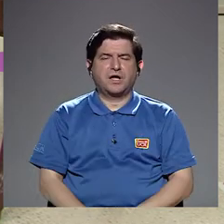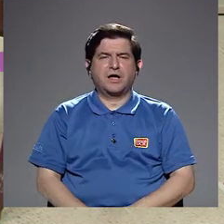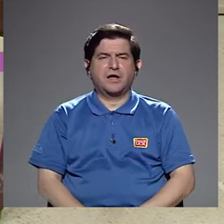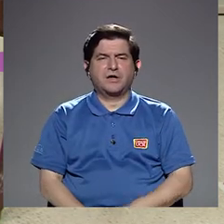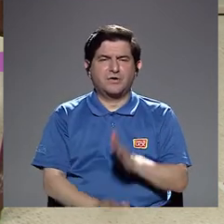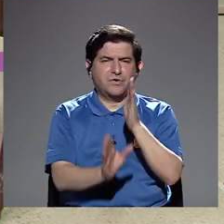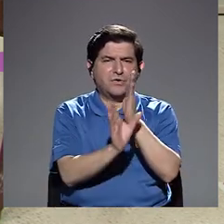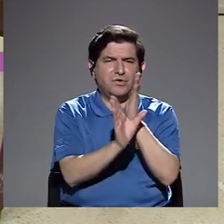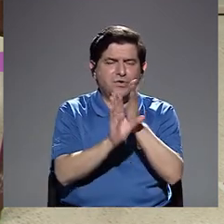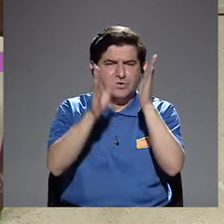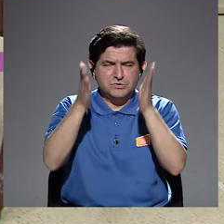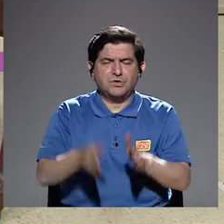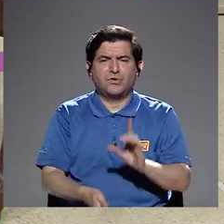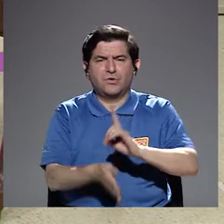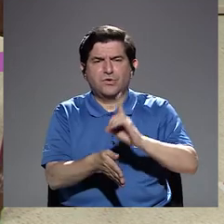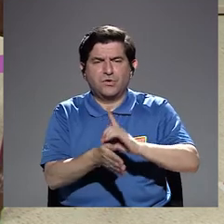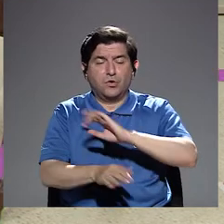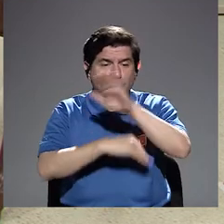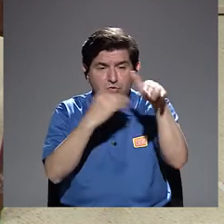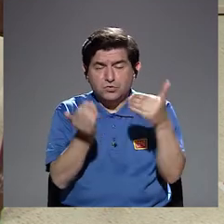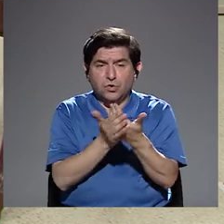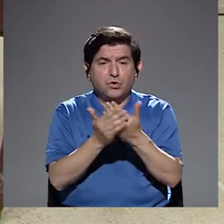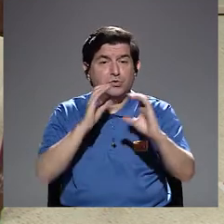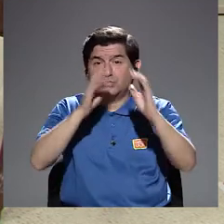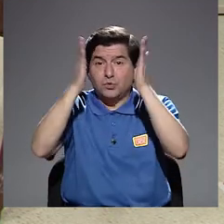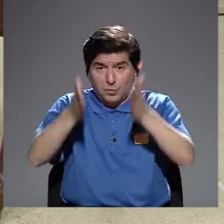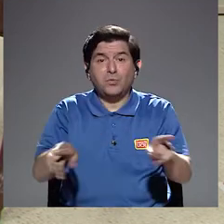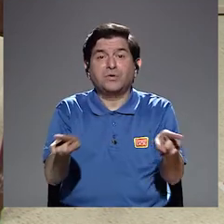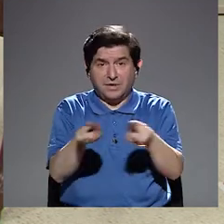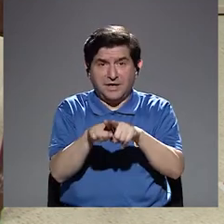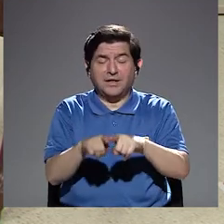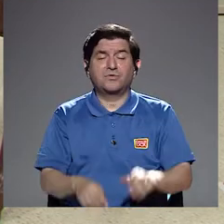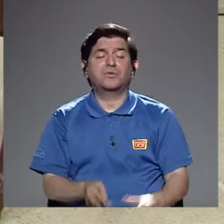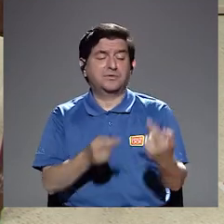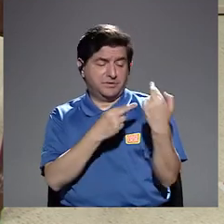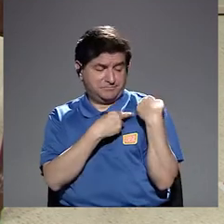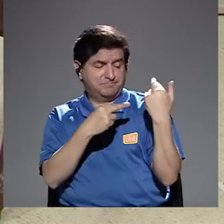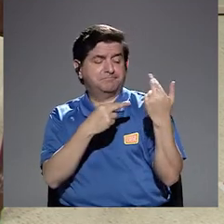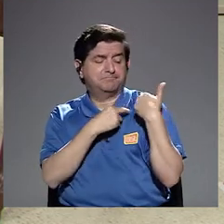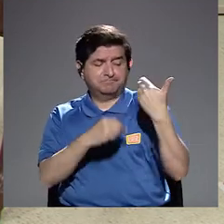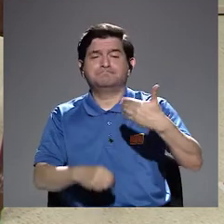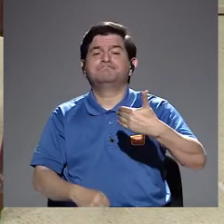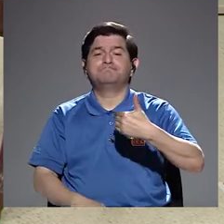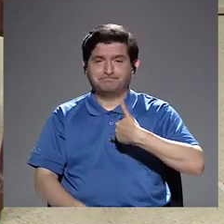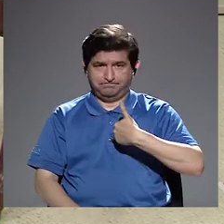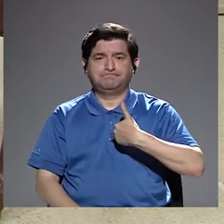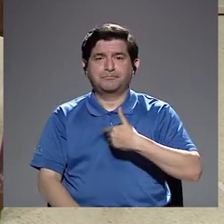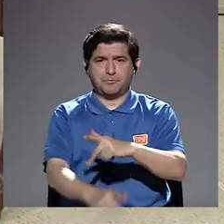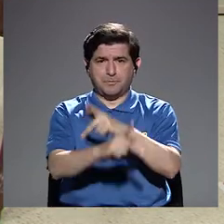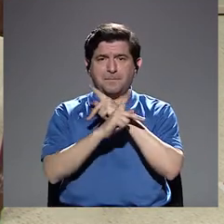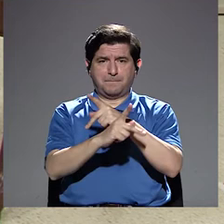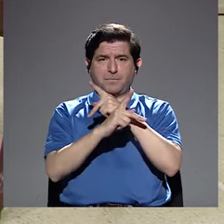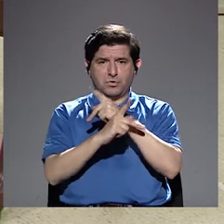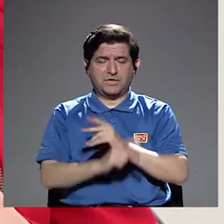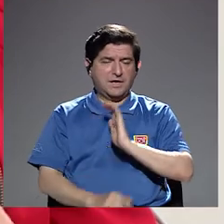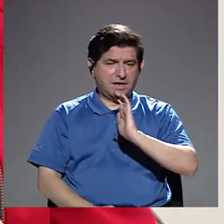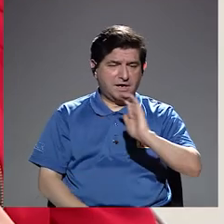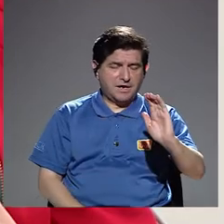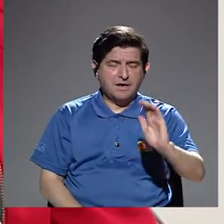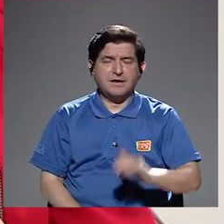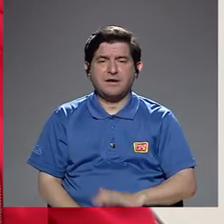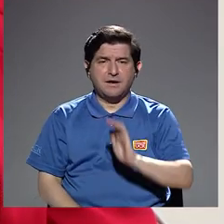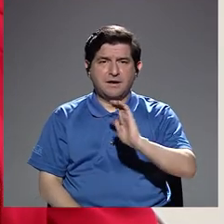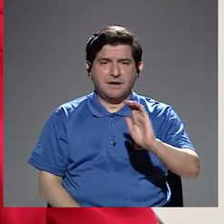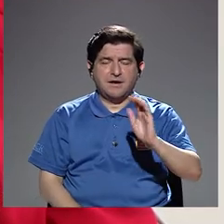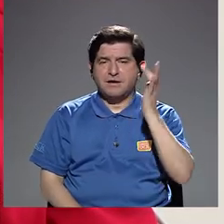en cualquiera de los comunicadores, tenemos el deber y la responsabilidad de proteger a nuestras niñas,